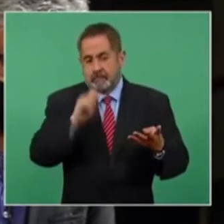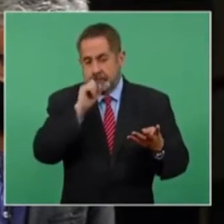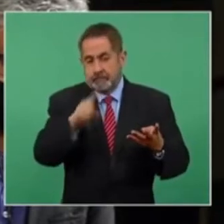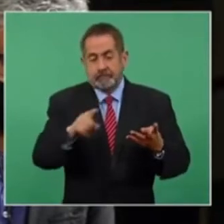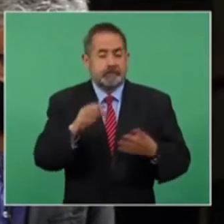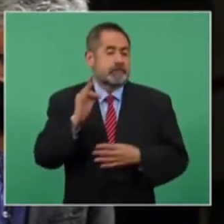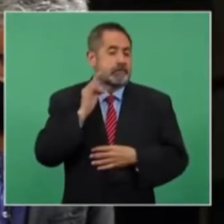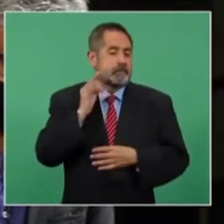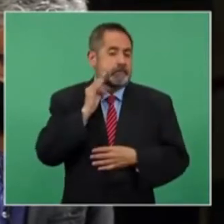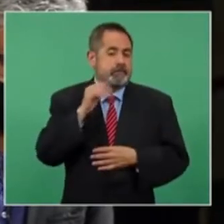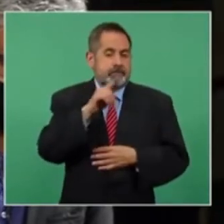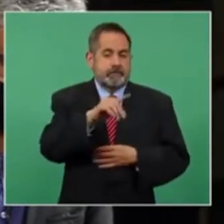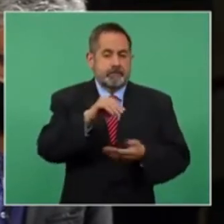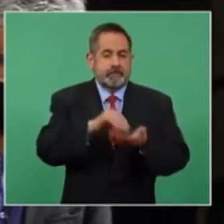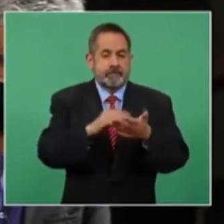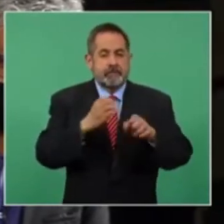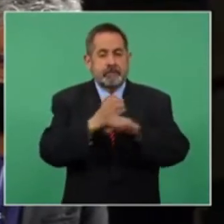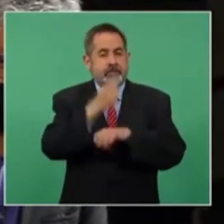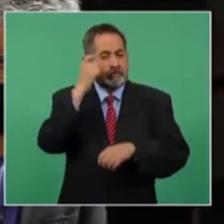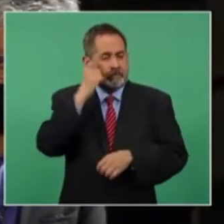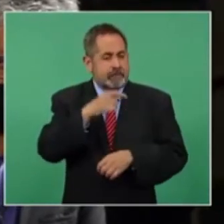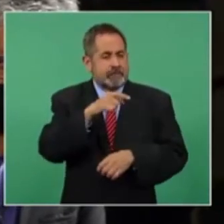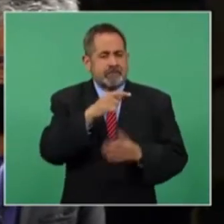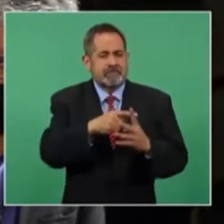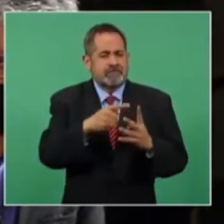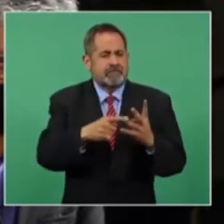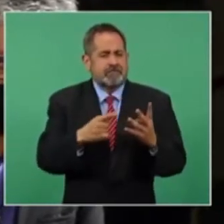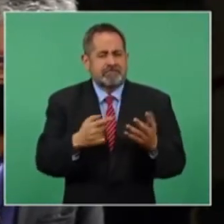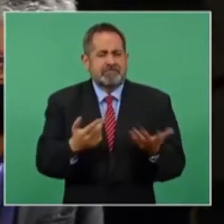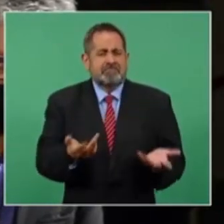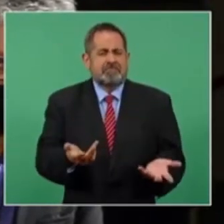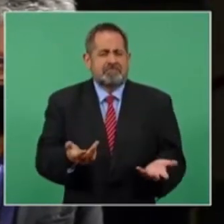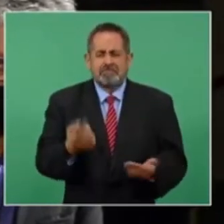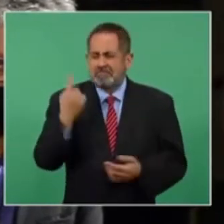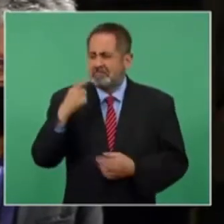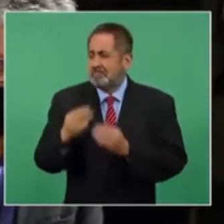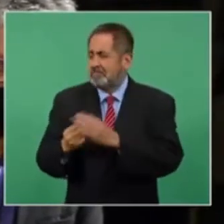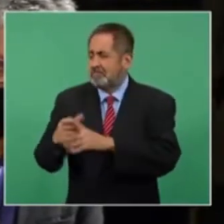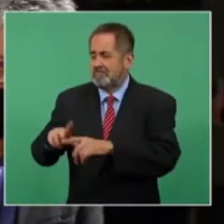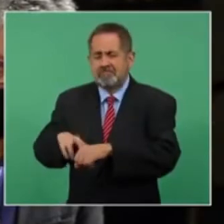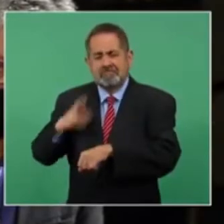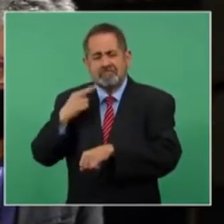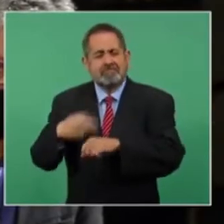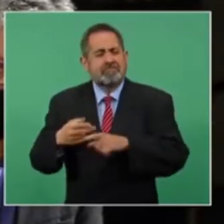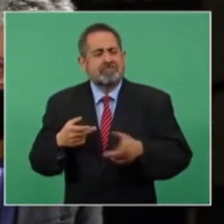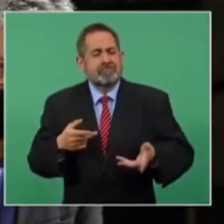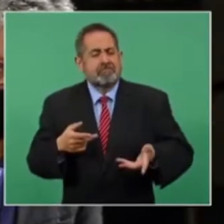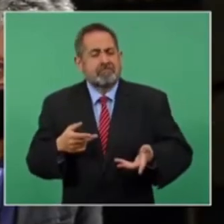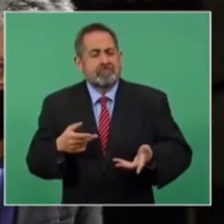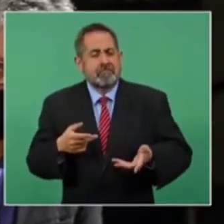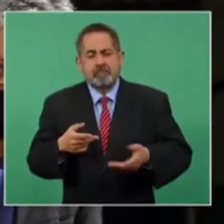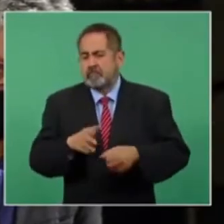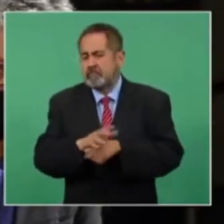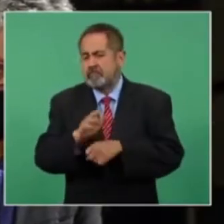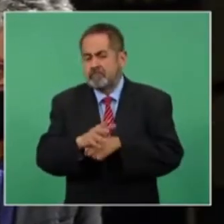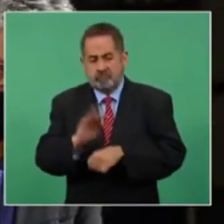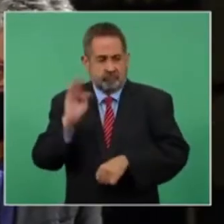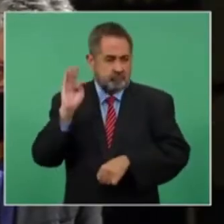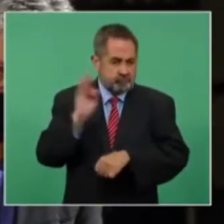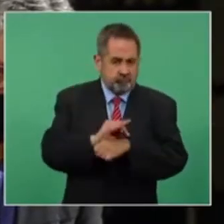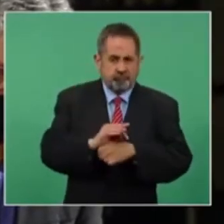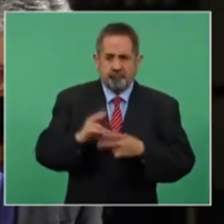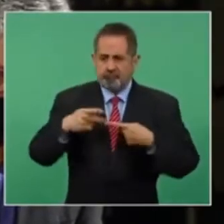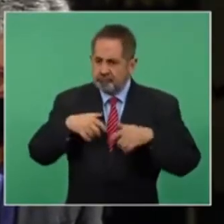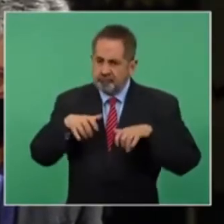está el fiscal todavía en el estado de Guerrero. Y la otra, ¿qué garantías hay para la